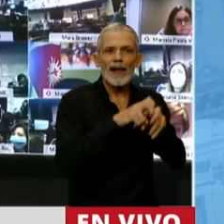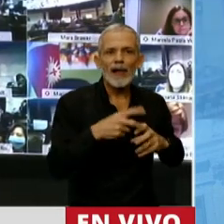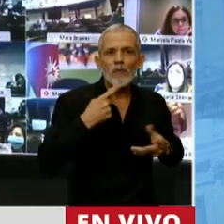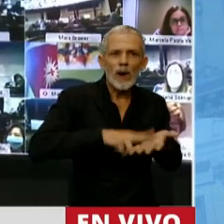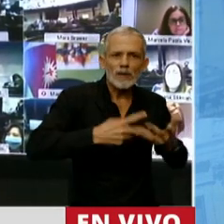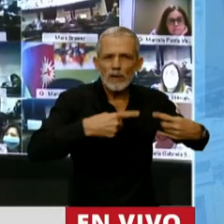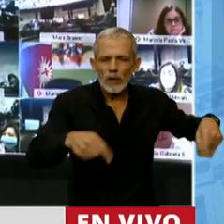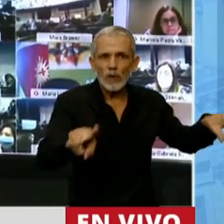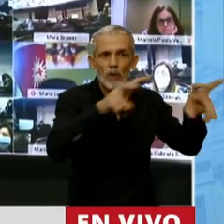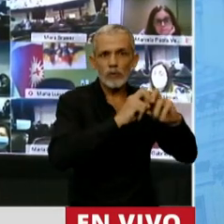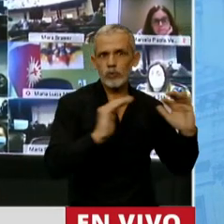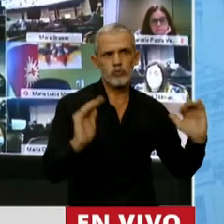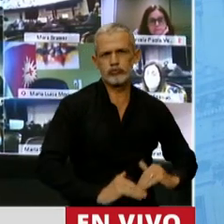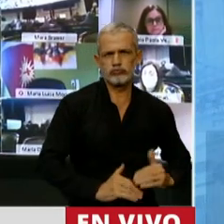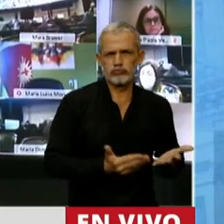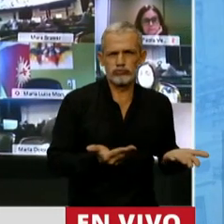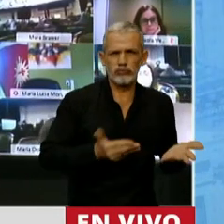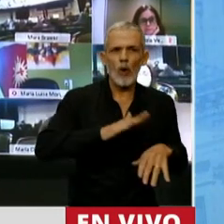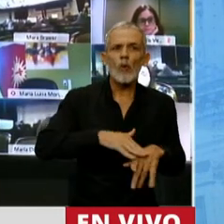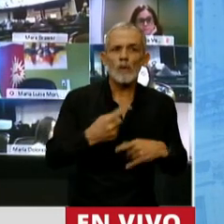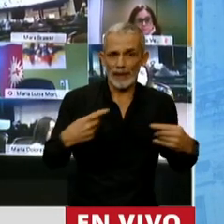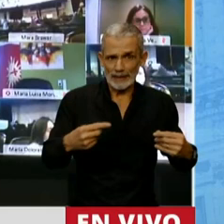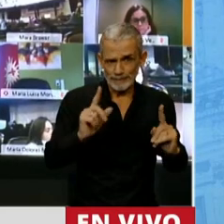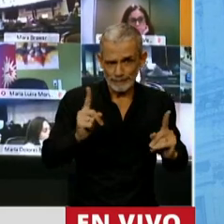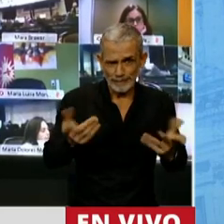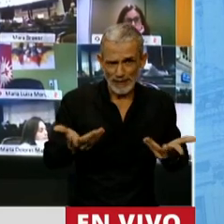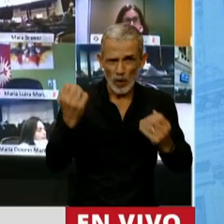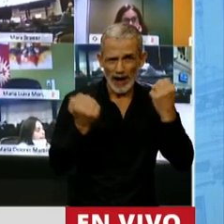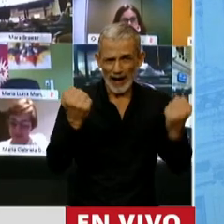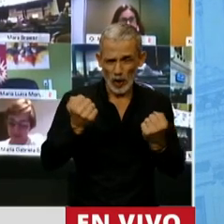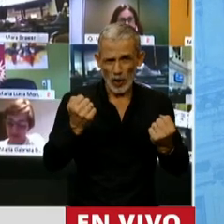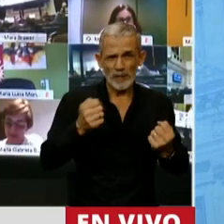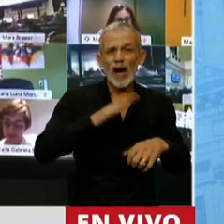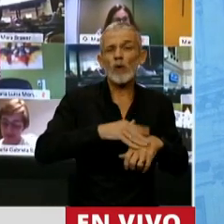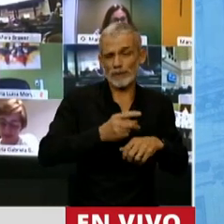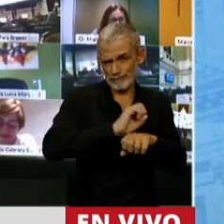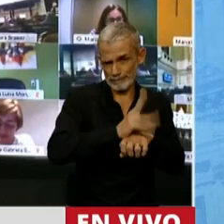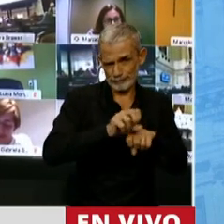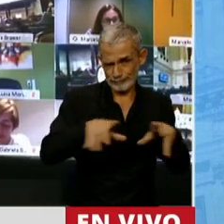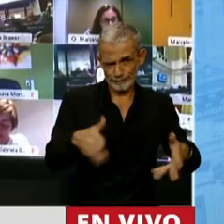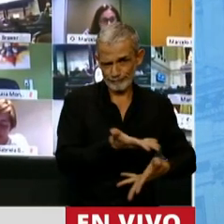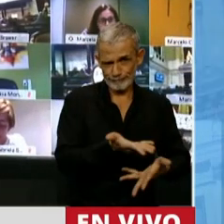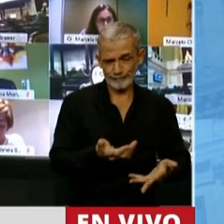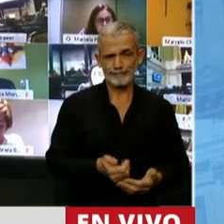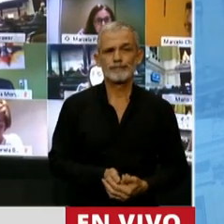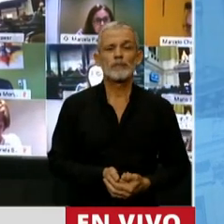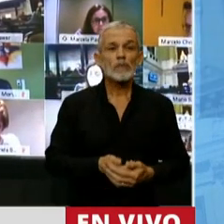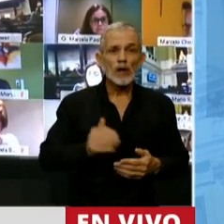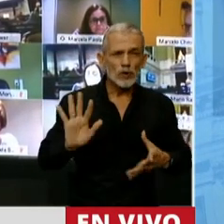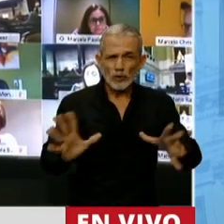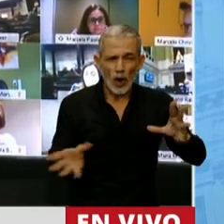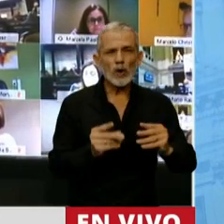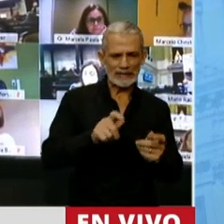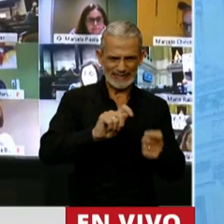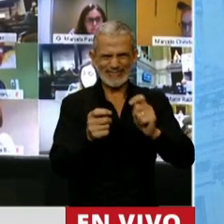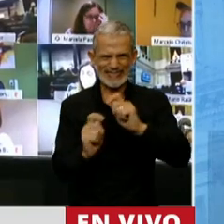fiscales como producto del efecto que sobre la economía ha tenido la pandemia todo eso se